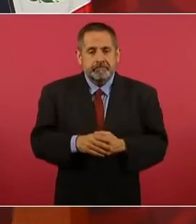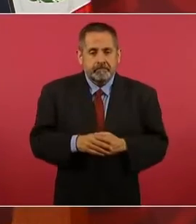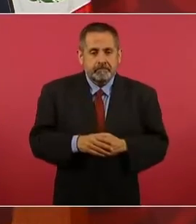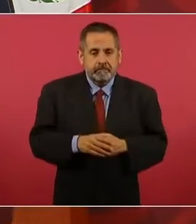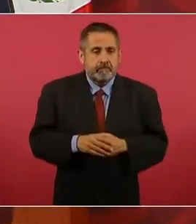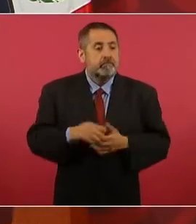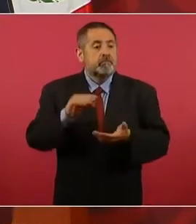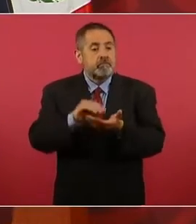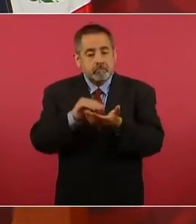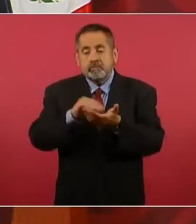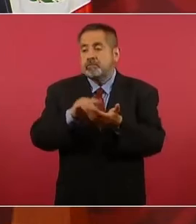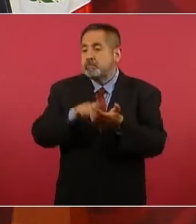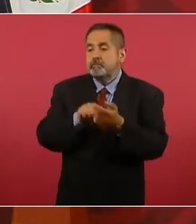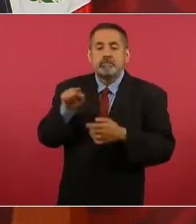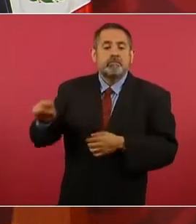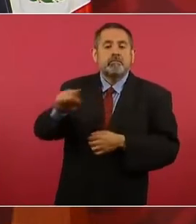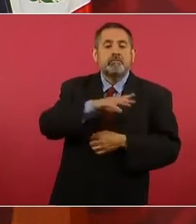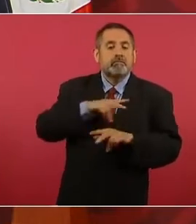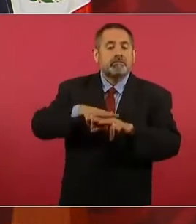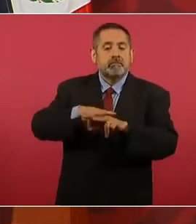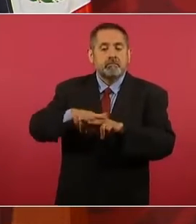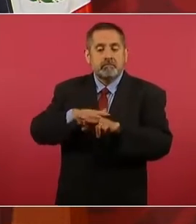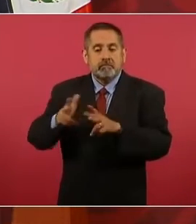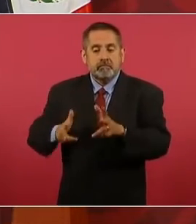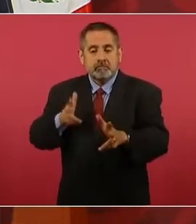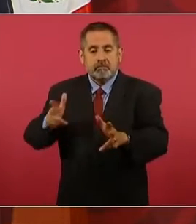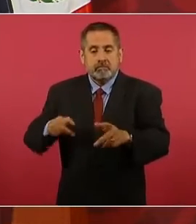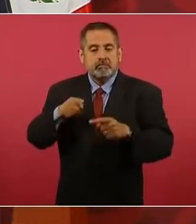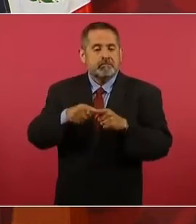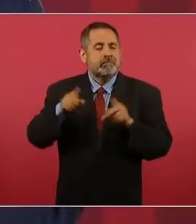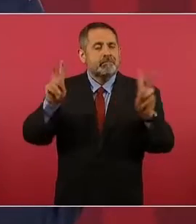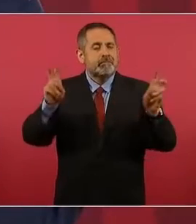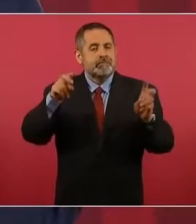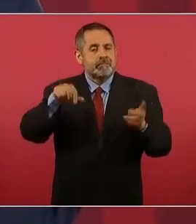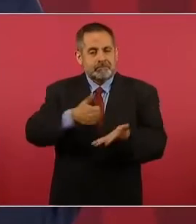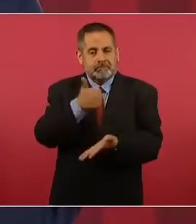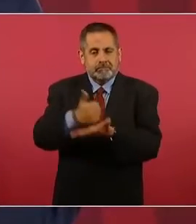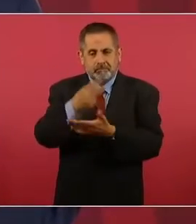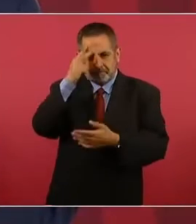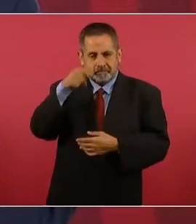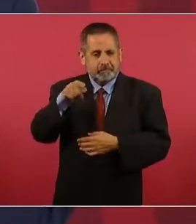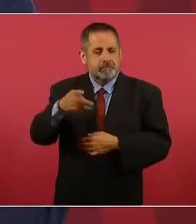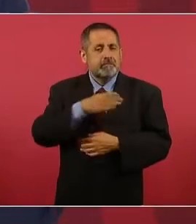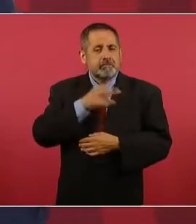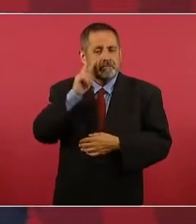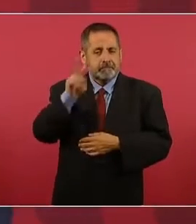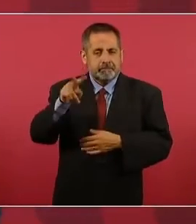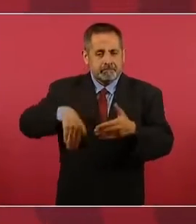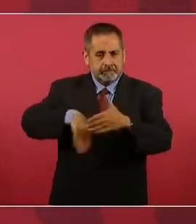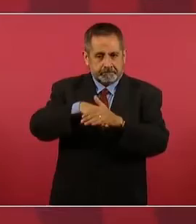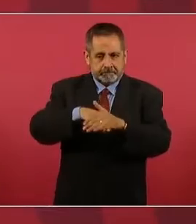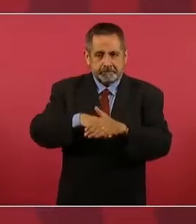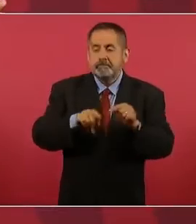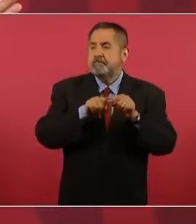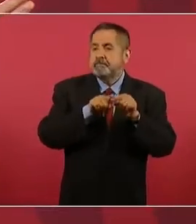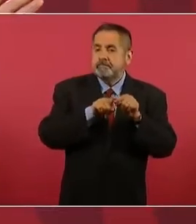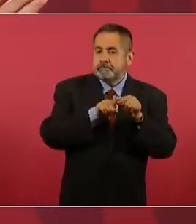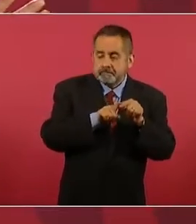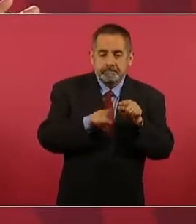trenes de pasajeros que salían de Buenavista y entonces en el vagón